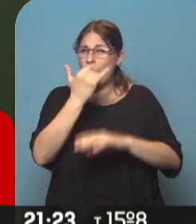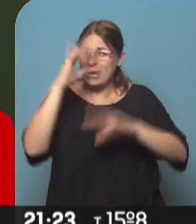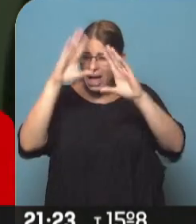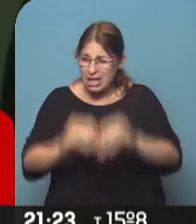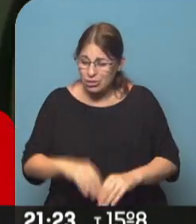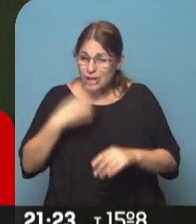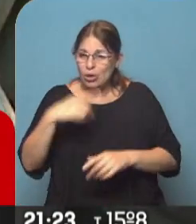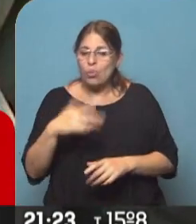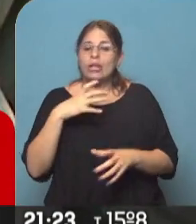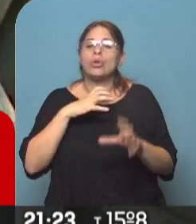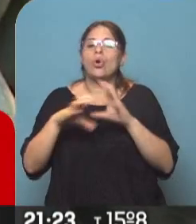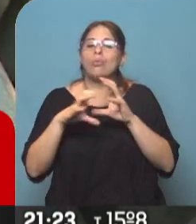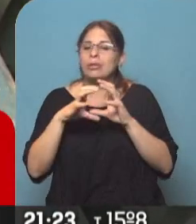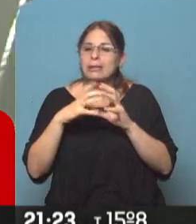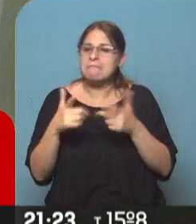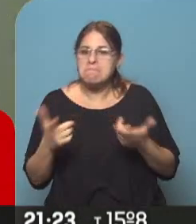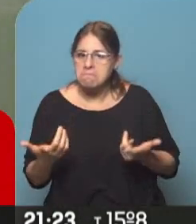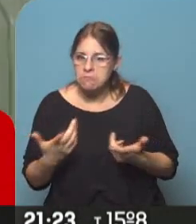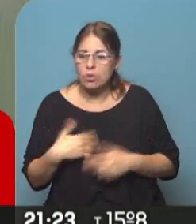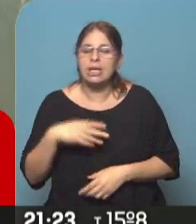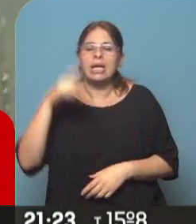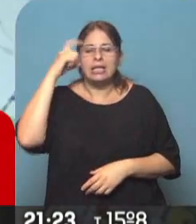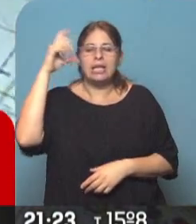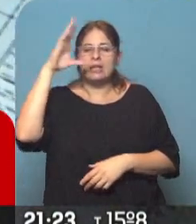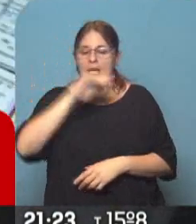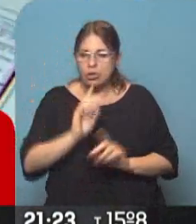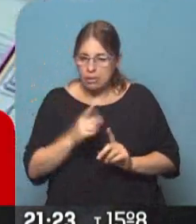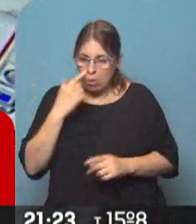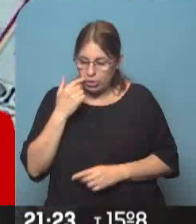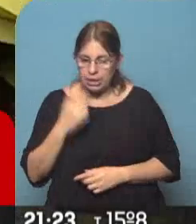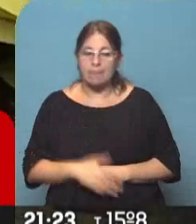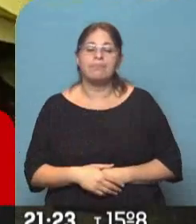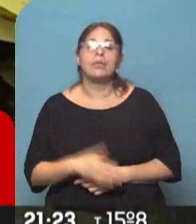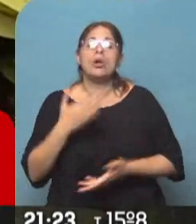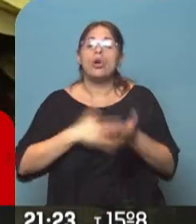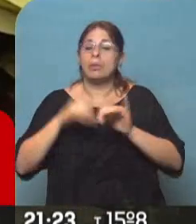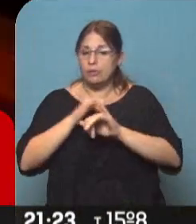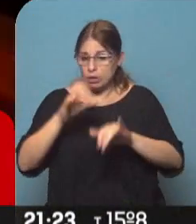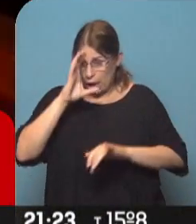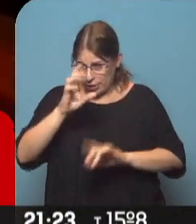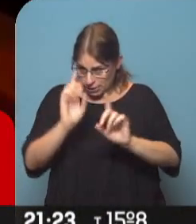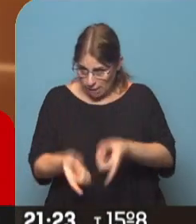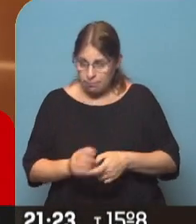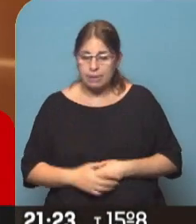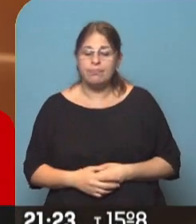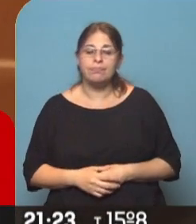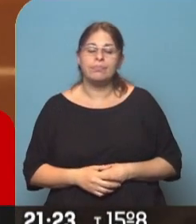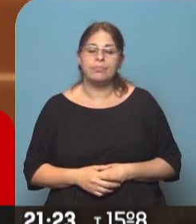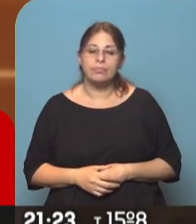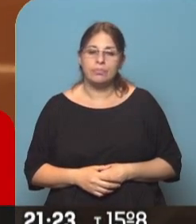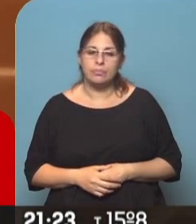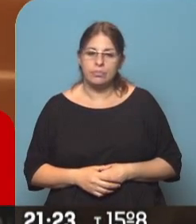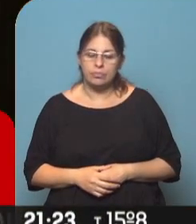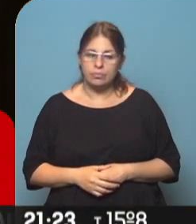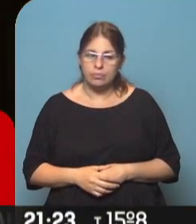recibir la comunicación prevista a las 22 horas de ese día. Compartimos esta información con ustedes. Recordamos entonces que